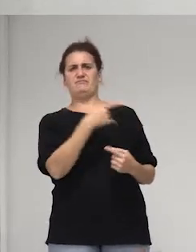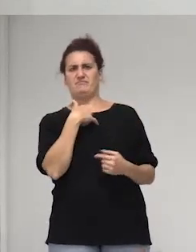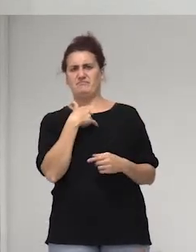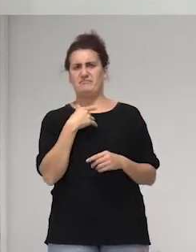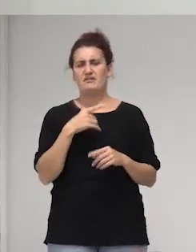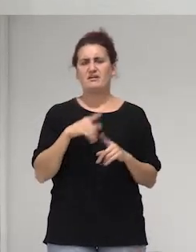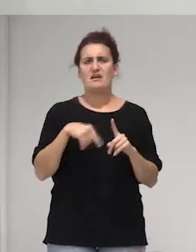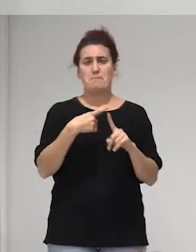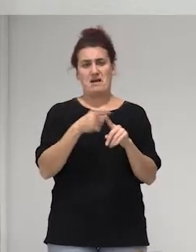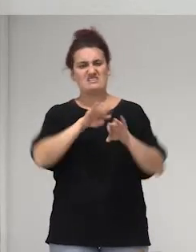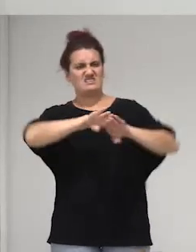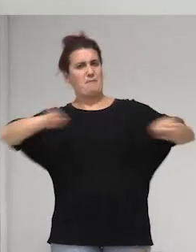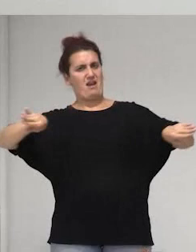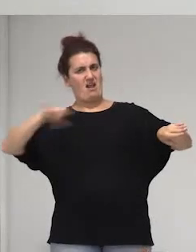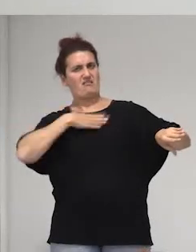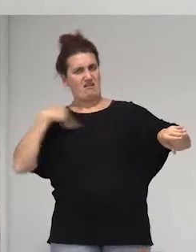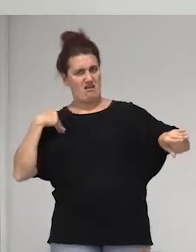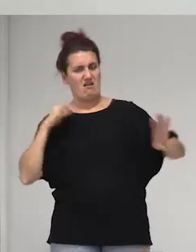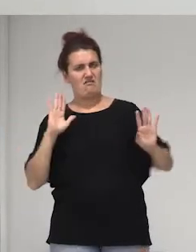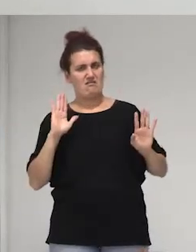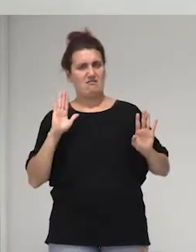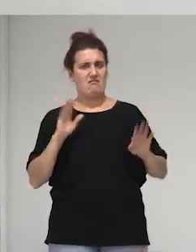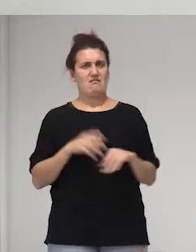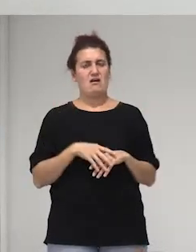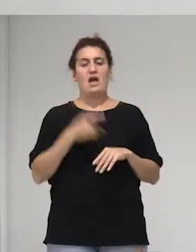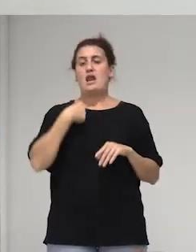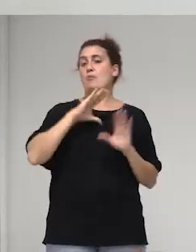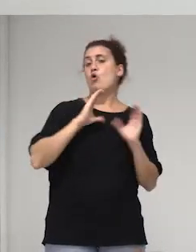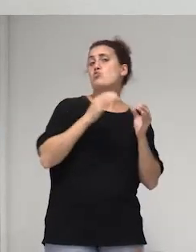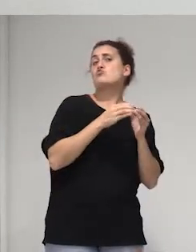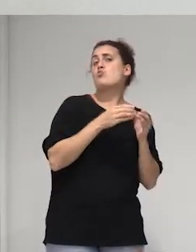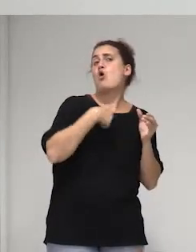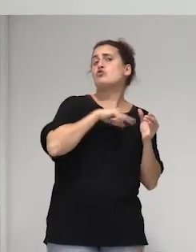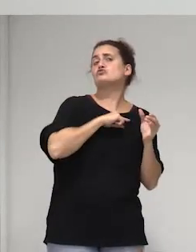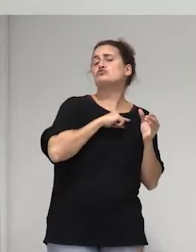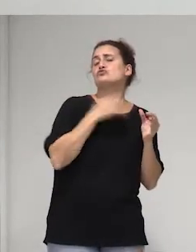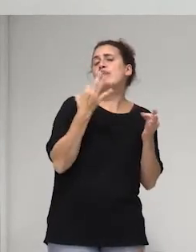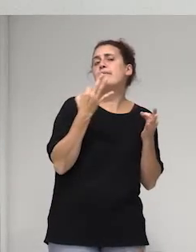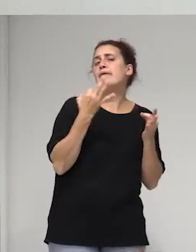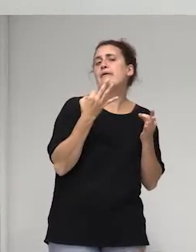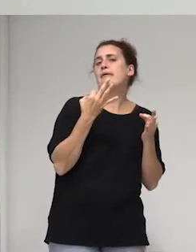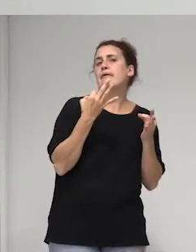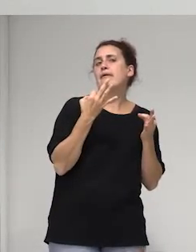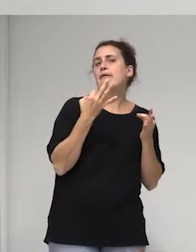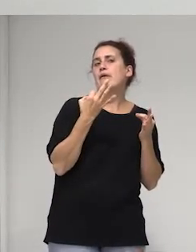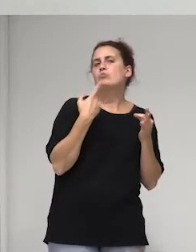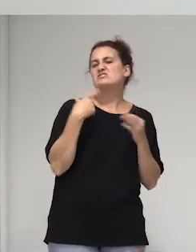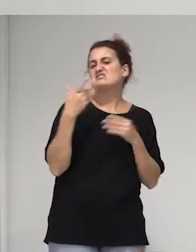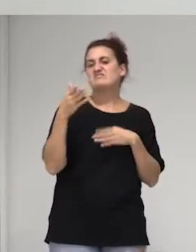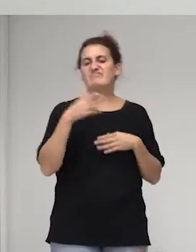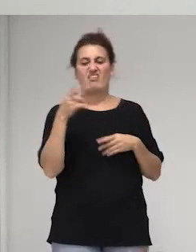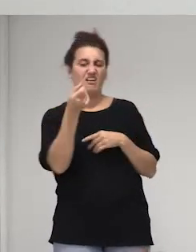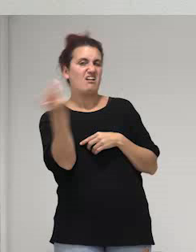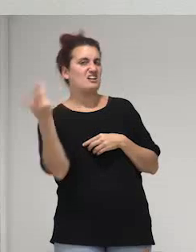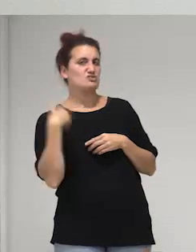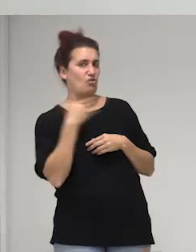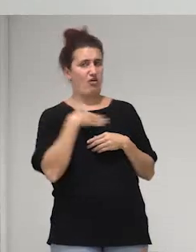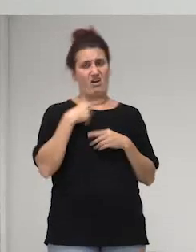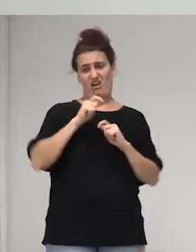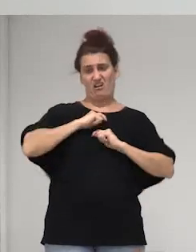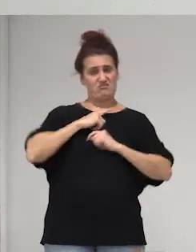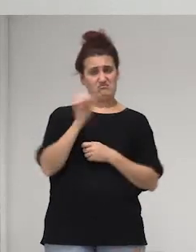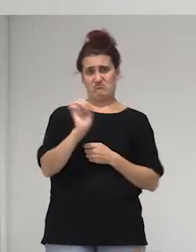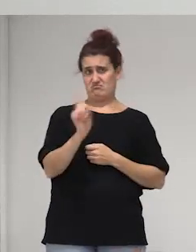separativa verdad o sea éramos grupo éramos un grupo que pues no éramos querido no éramos